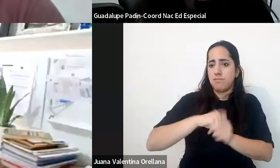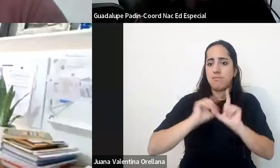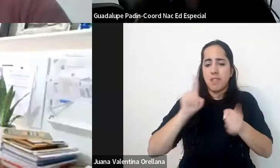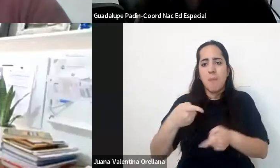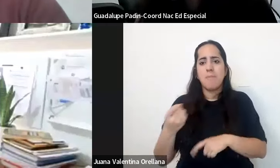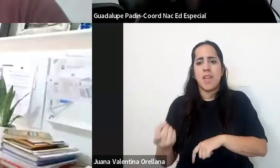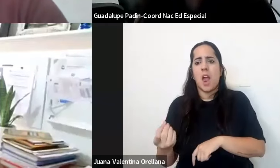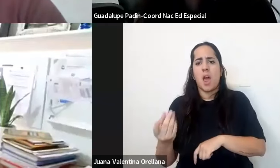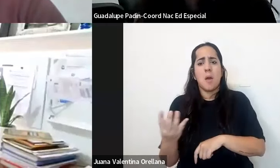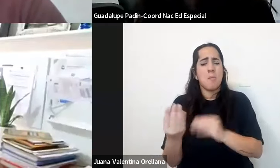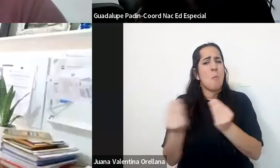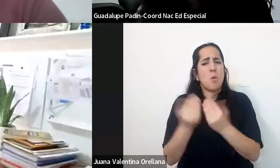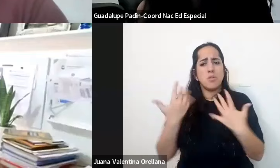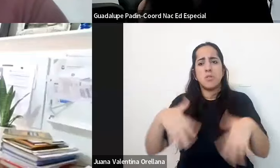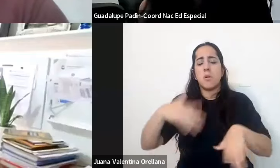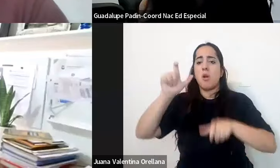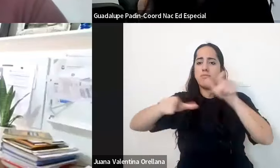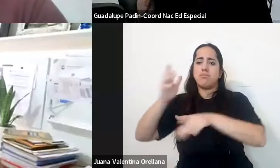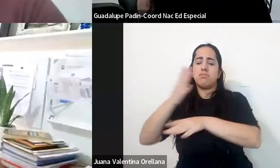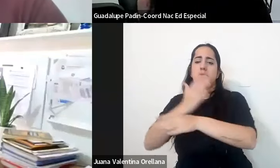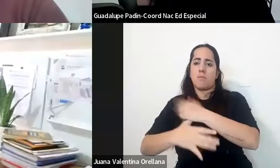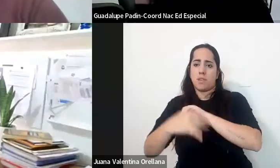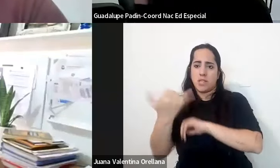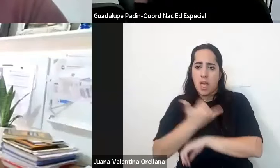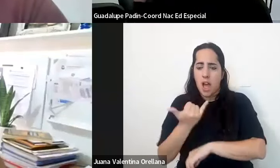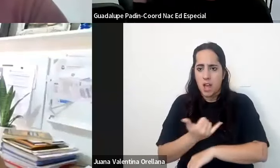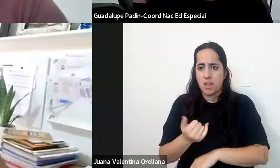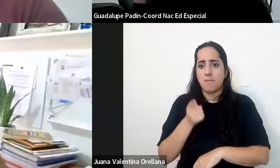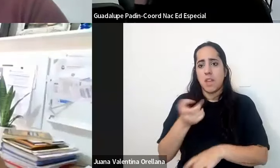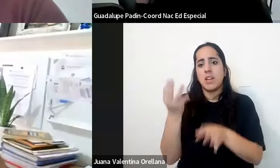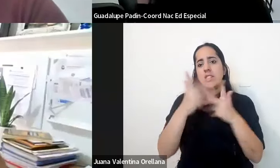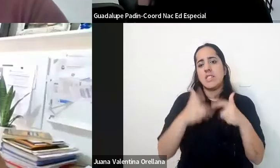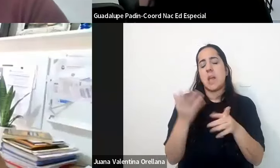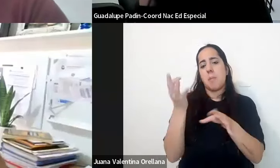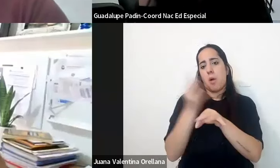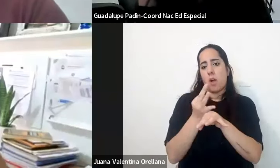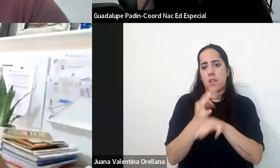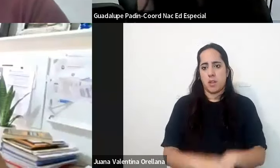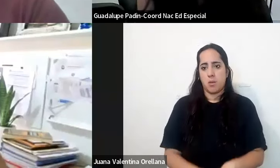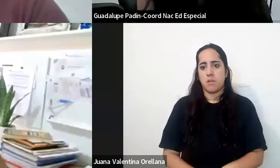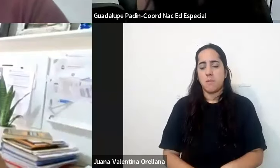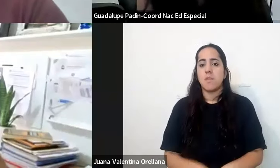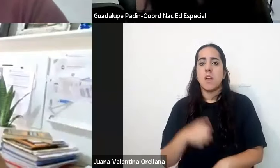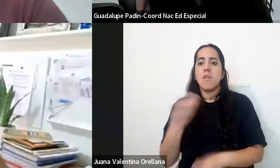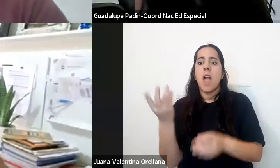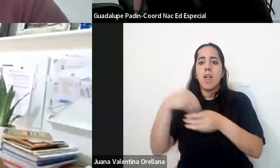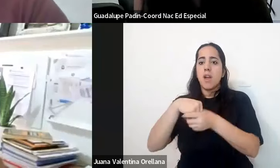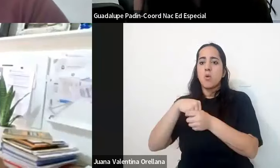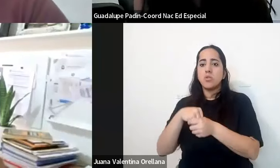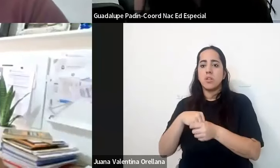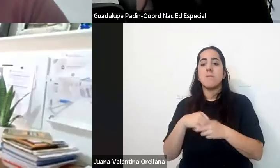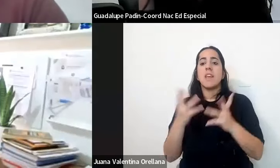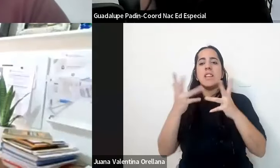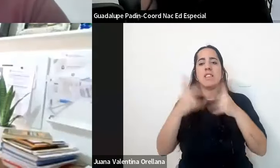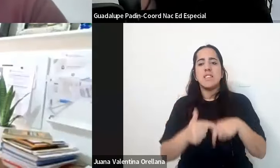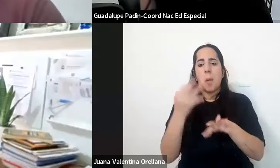más estudiantes con discapacidad en todo el sistema educativo entendiendo que el sistema para nosotros la inclusión es de todo el sistema